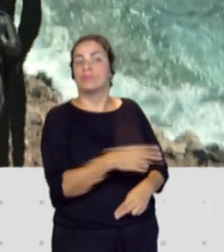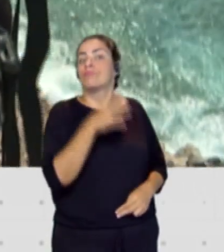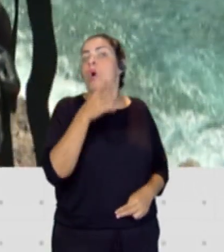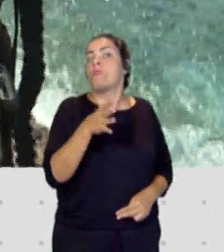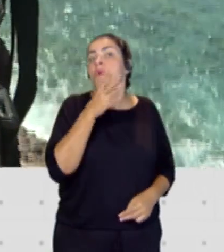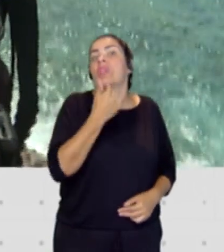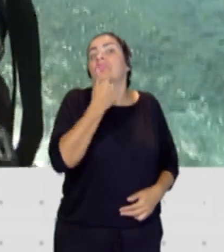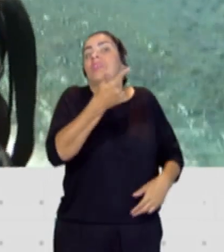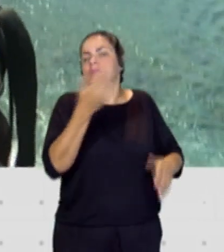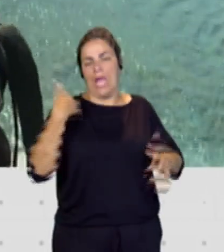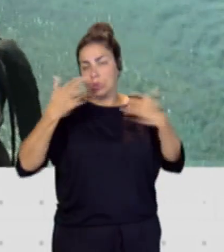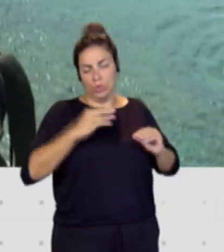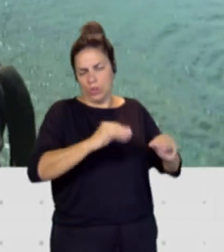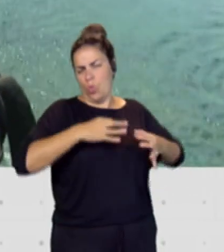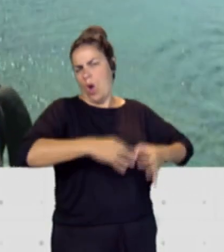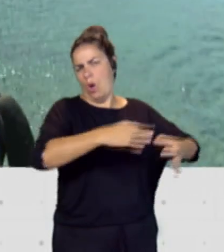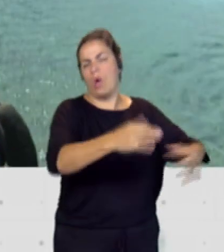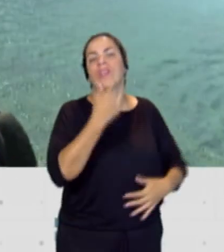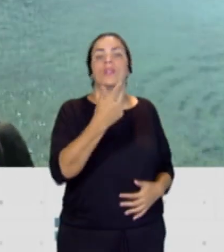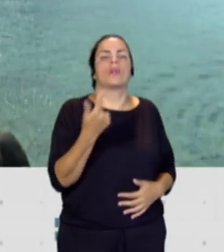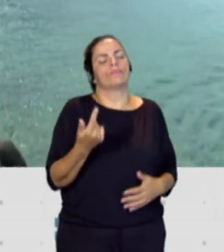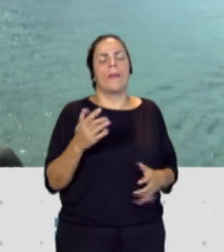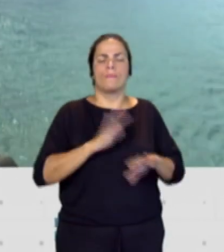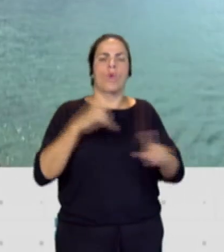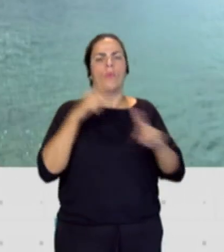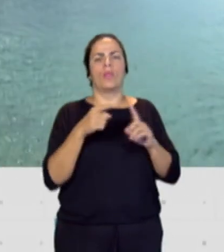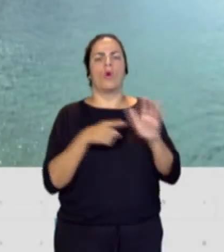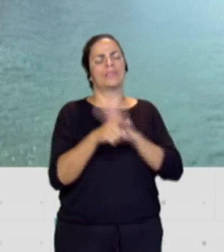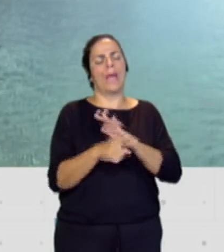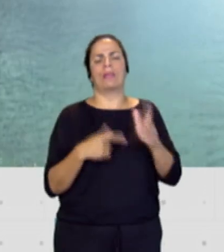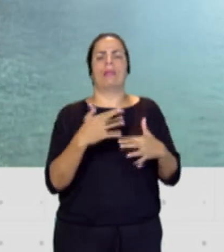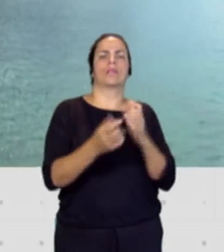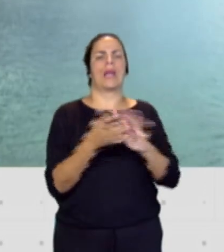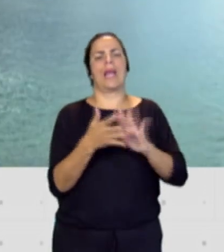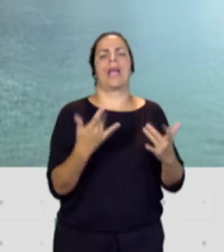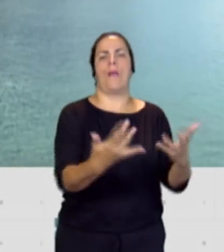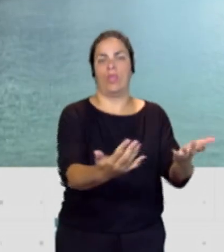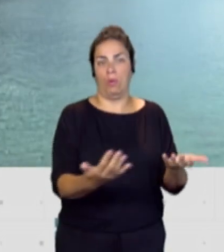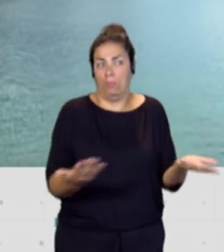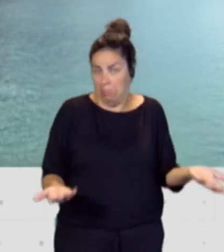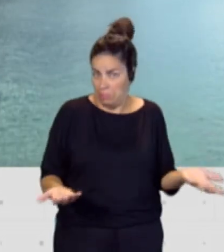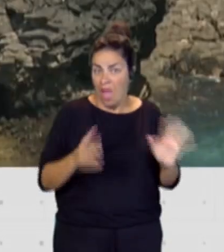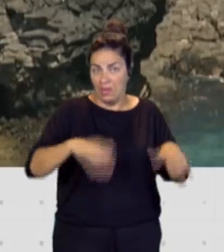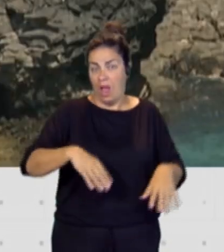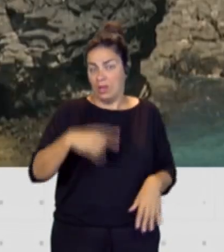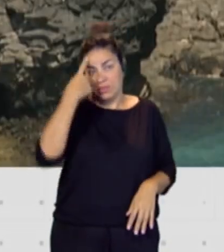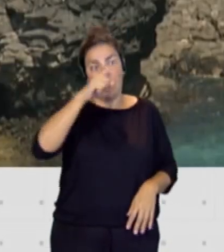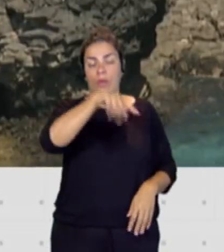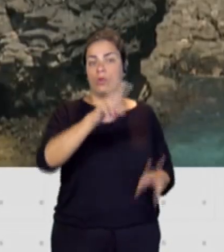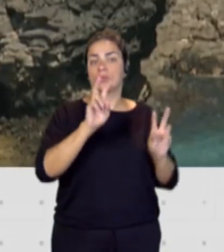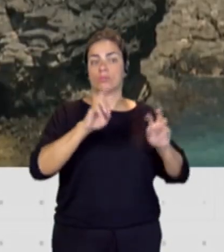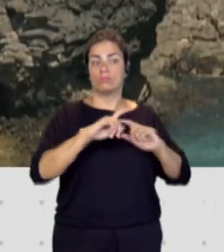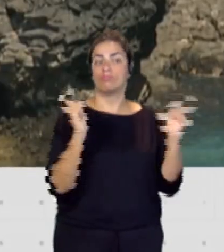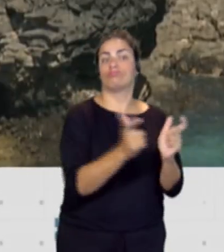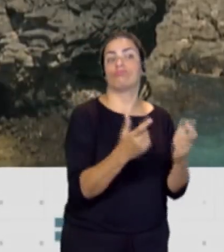permanente que tiene este gobierno de agilizar trámites teóricamente pero con quien único sí que sabemos que se sientan son con el sector